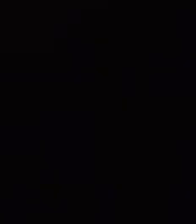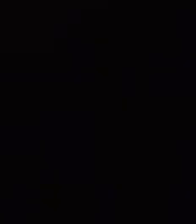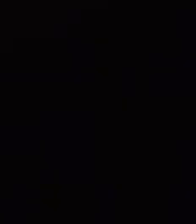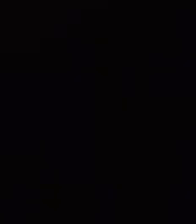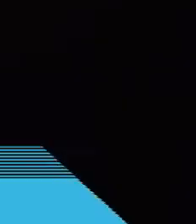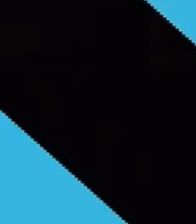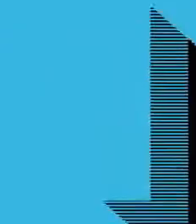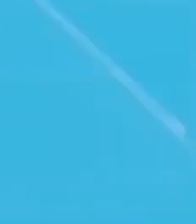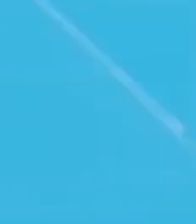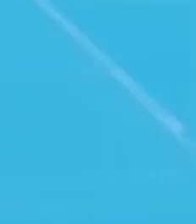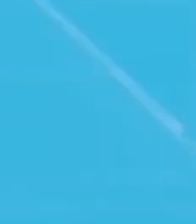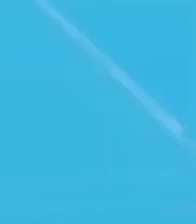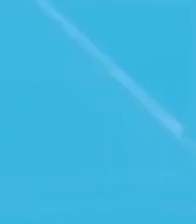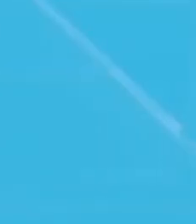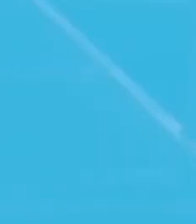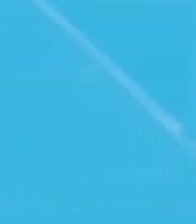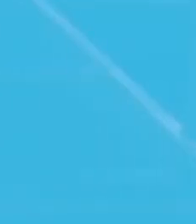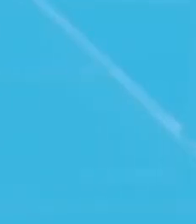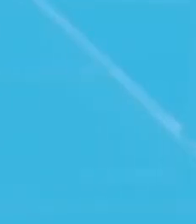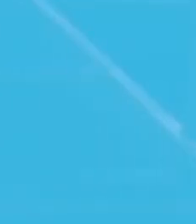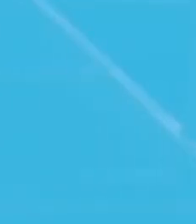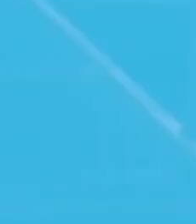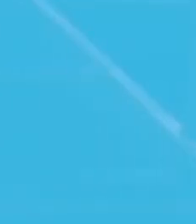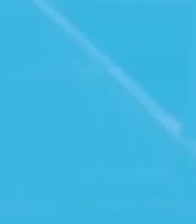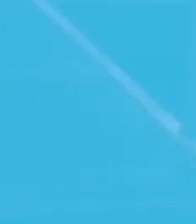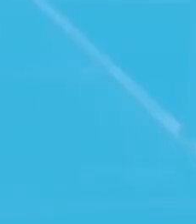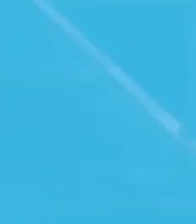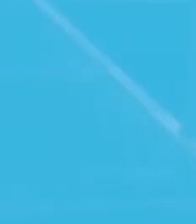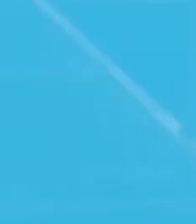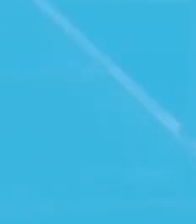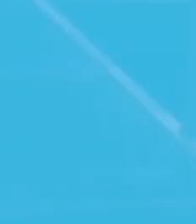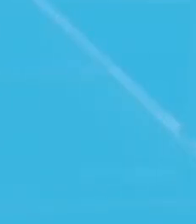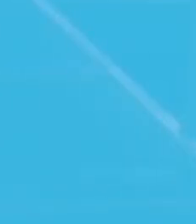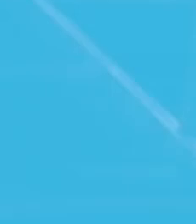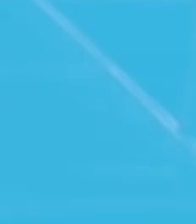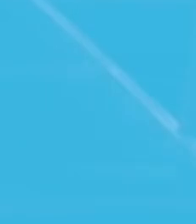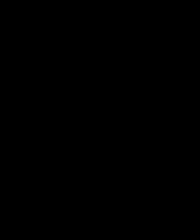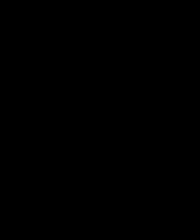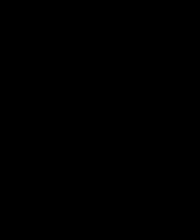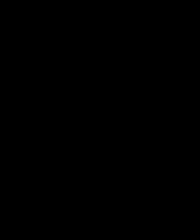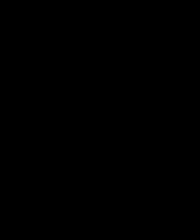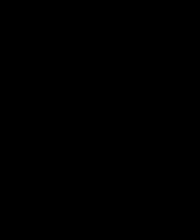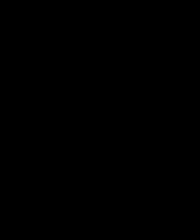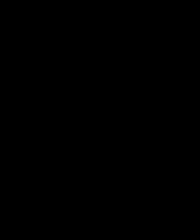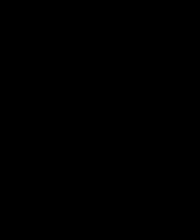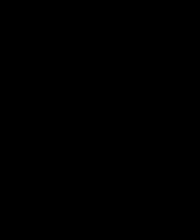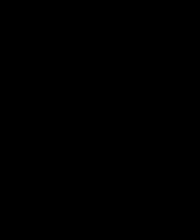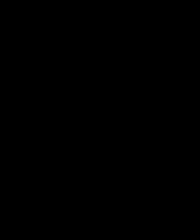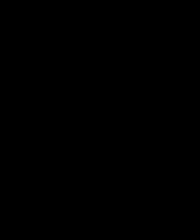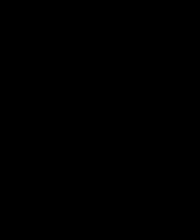en los lugares adecuados Forjadores por 13 Costa Rica Televisión